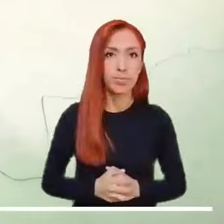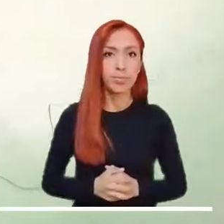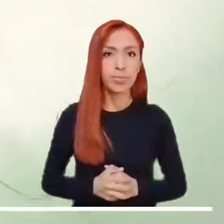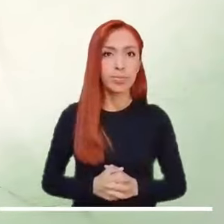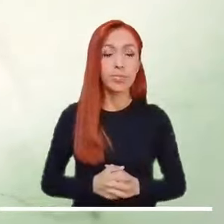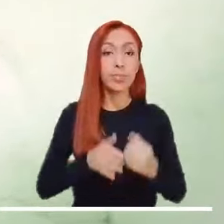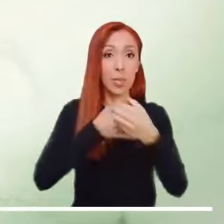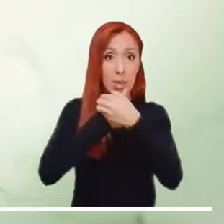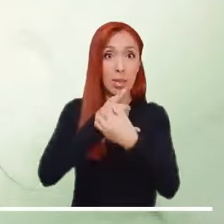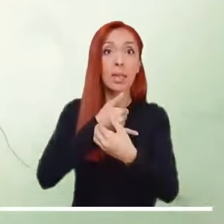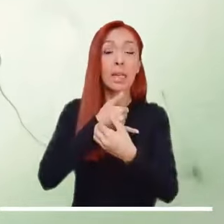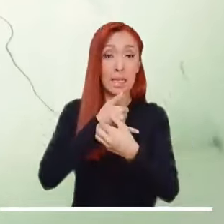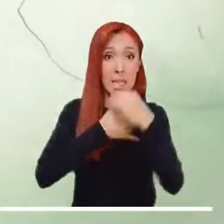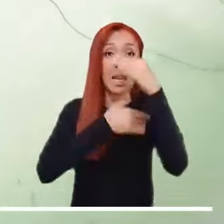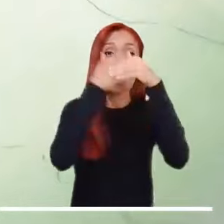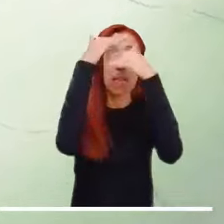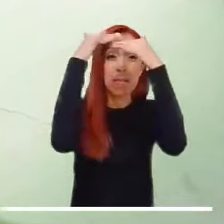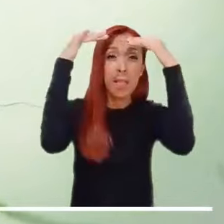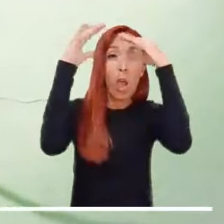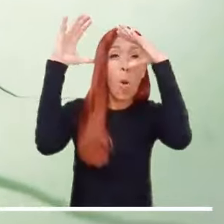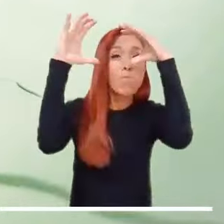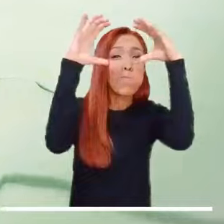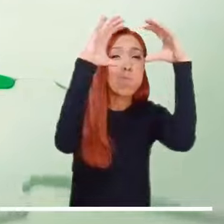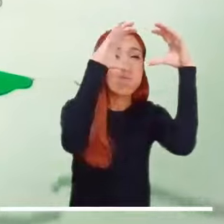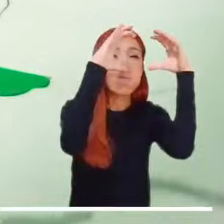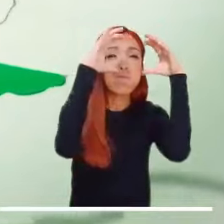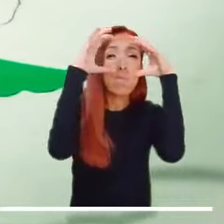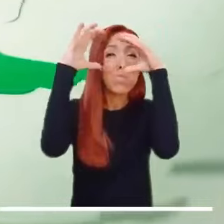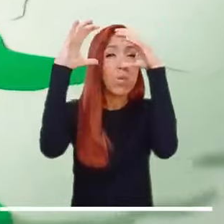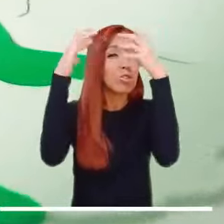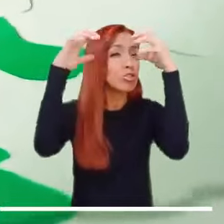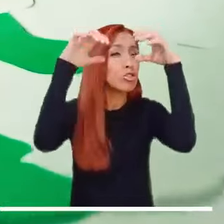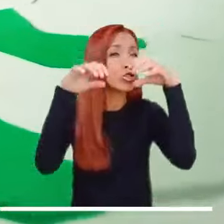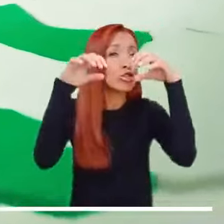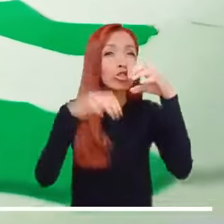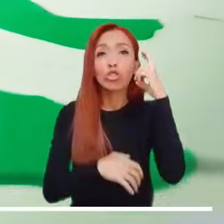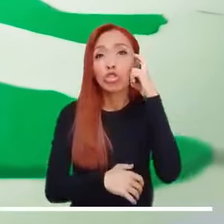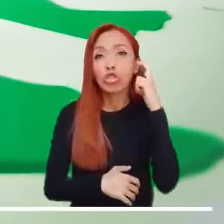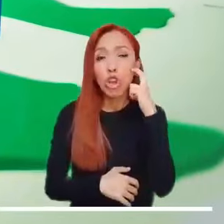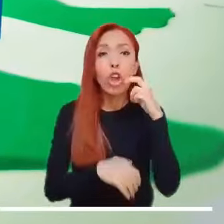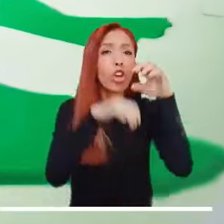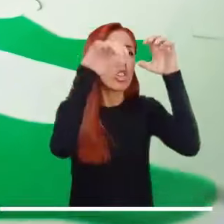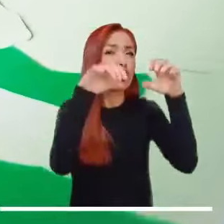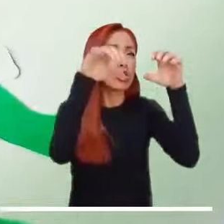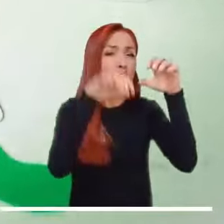el cielo permanecerá cubierto, con aguaceros en Chocó y lloviznas en el resto de la región.